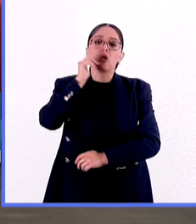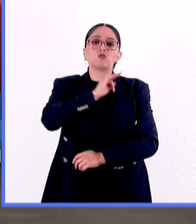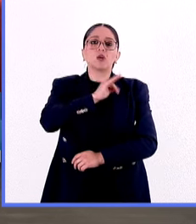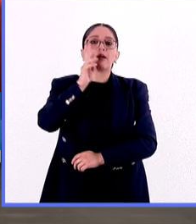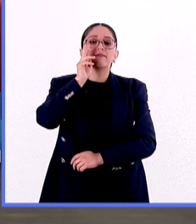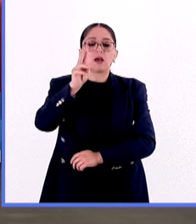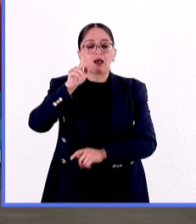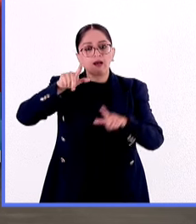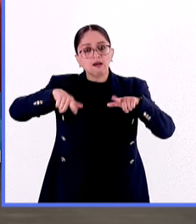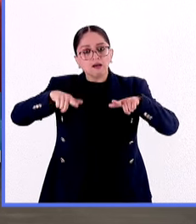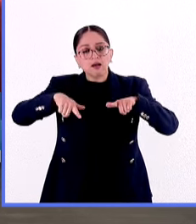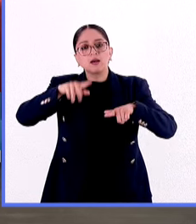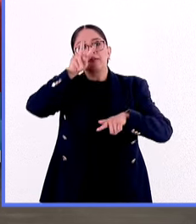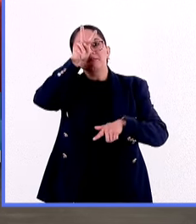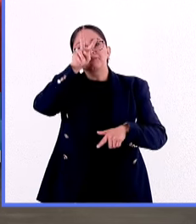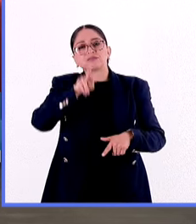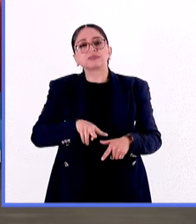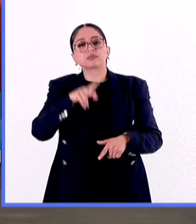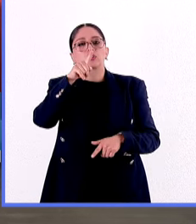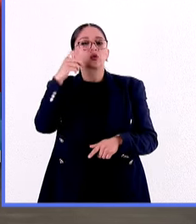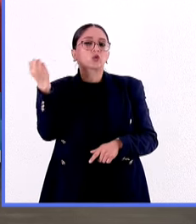y revisen la mesa.